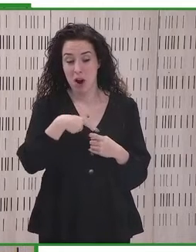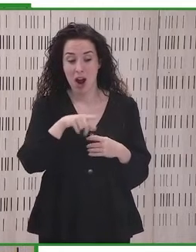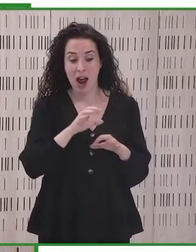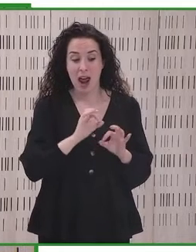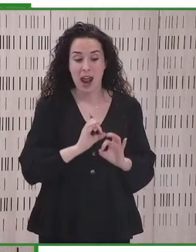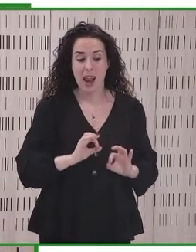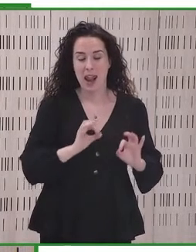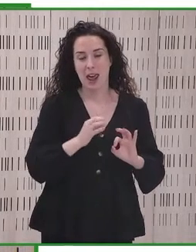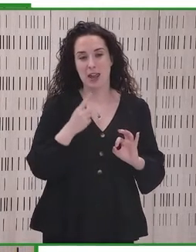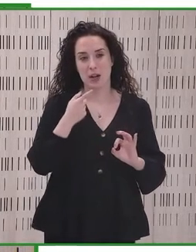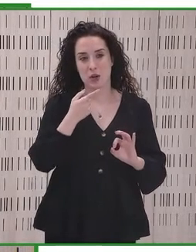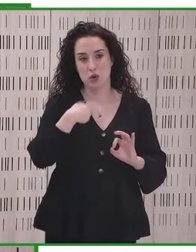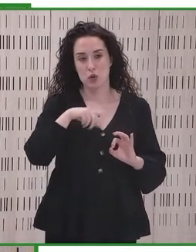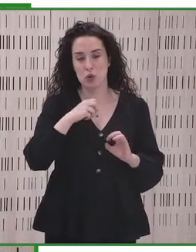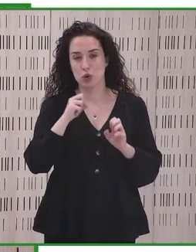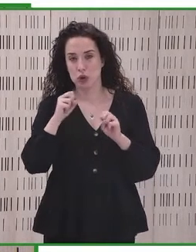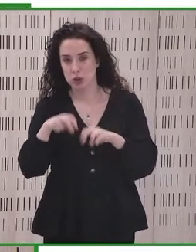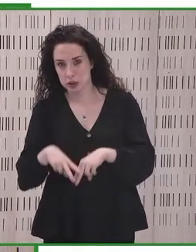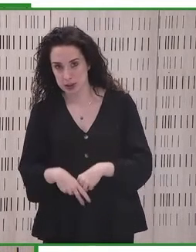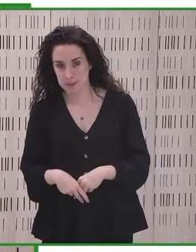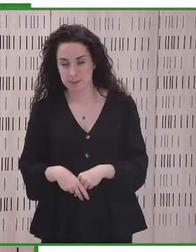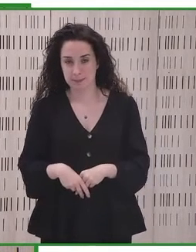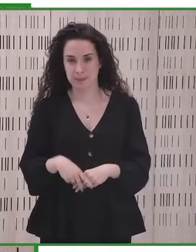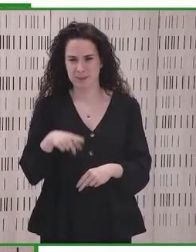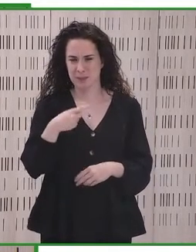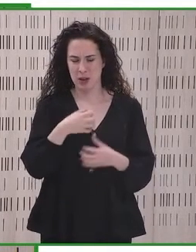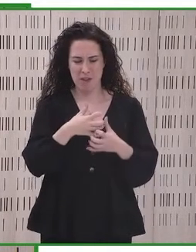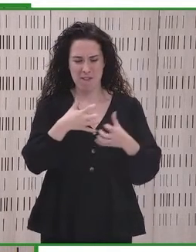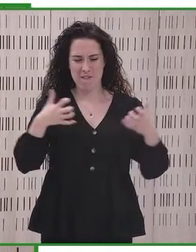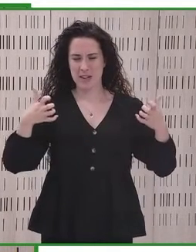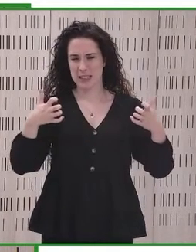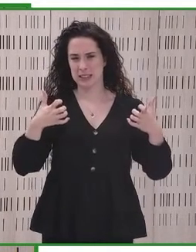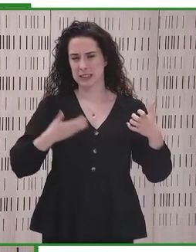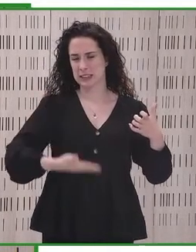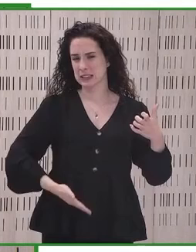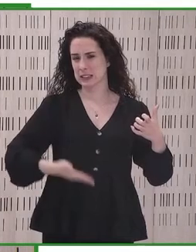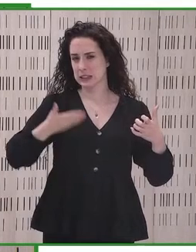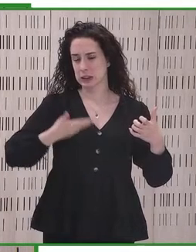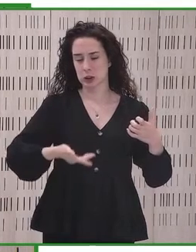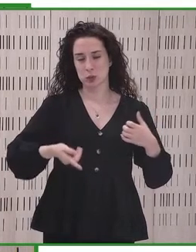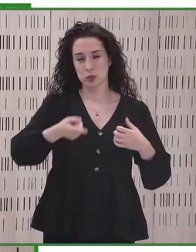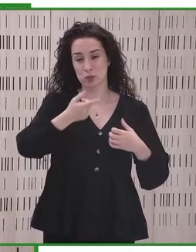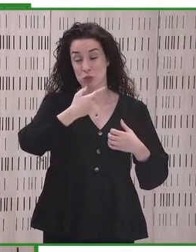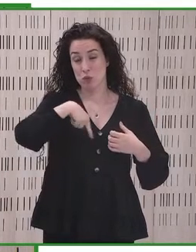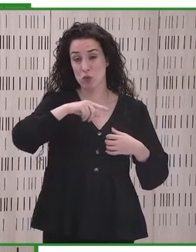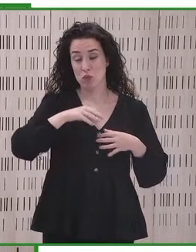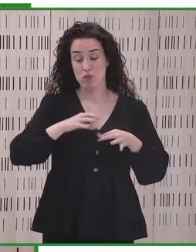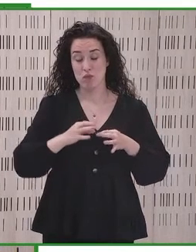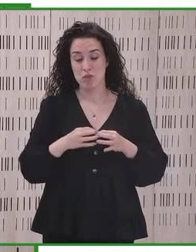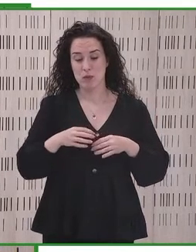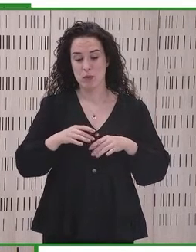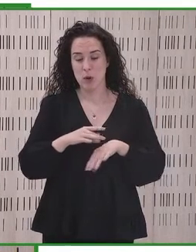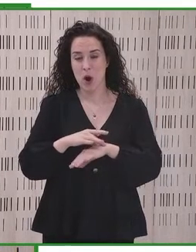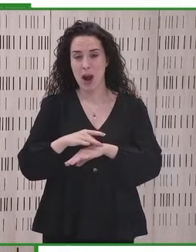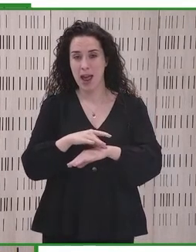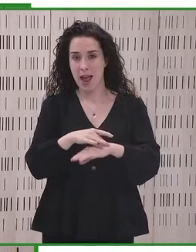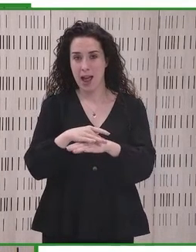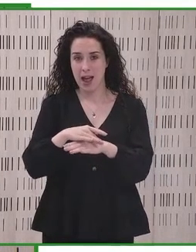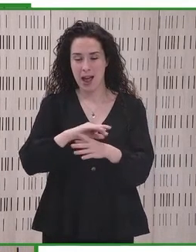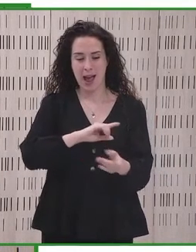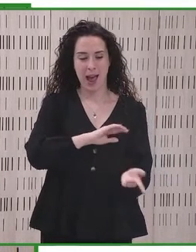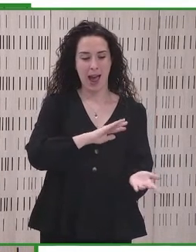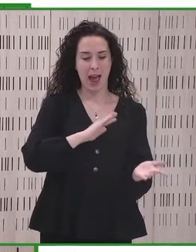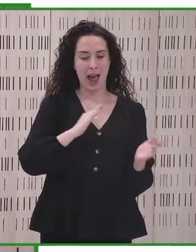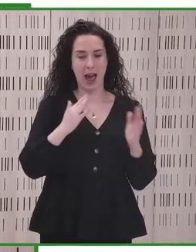sin nosotros, es el tema fundamental que debe de guiar esta transformación de la